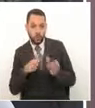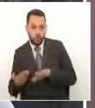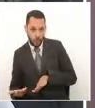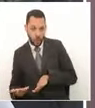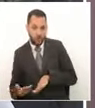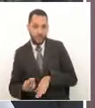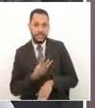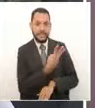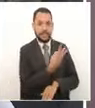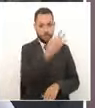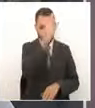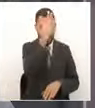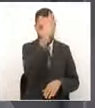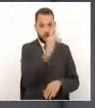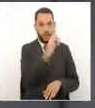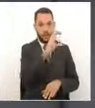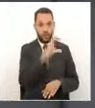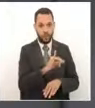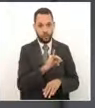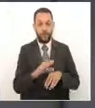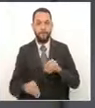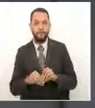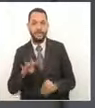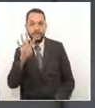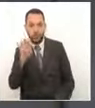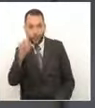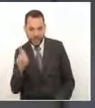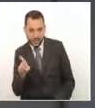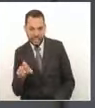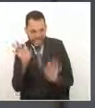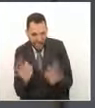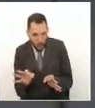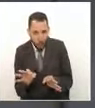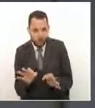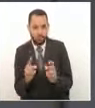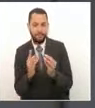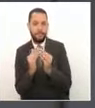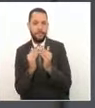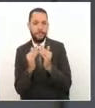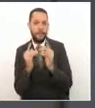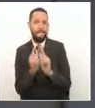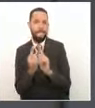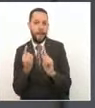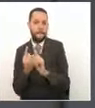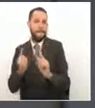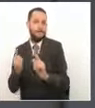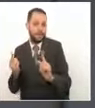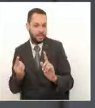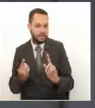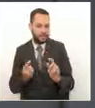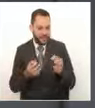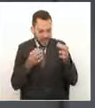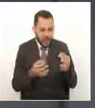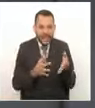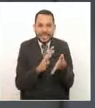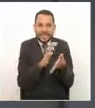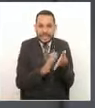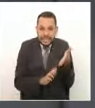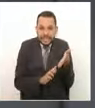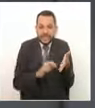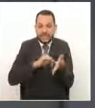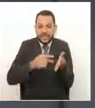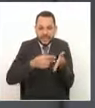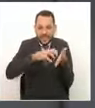hospitalizados y 96 en este momento que se encuentran en aislamiento en casa positivos. Entonces la resta que él